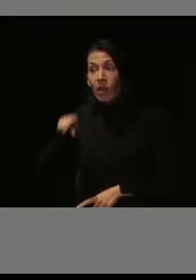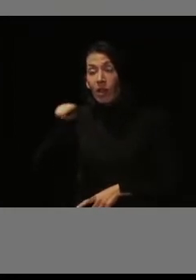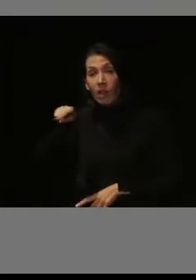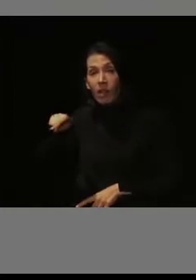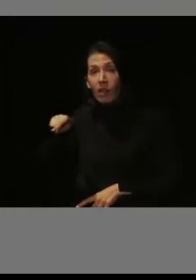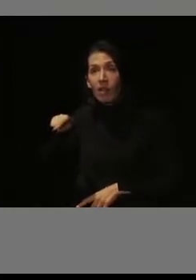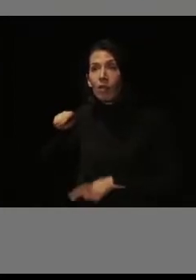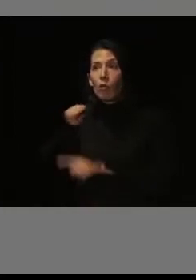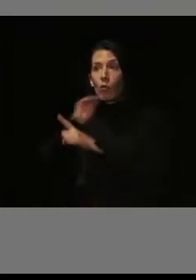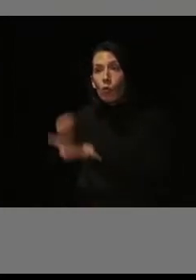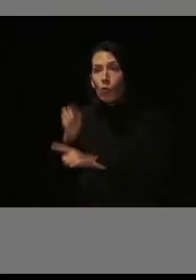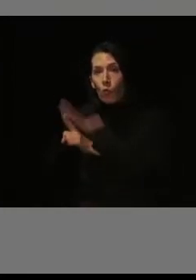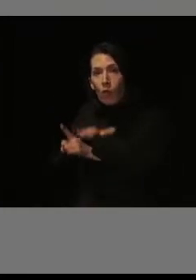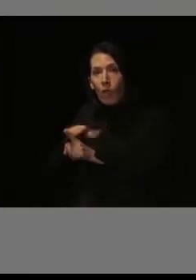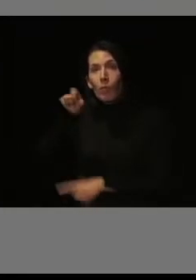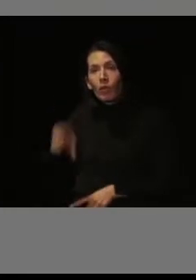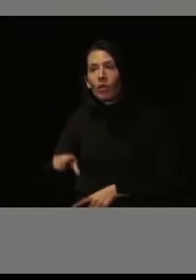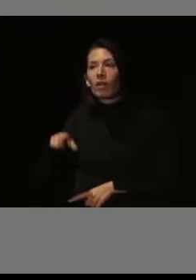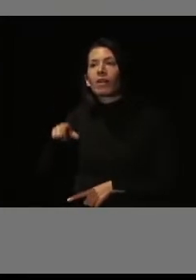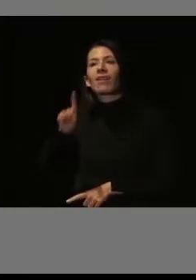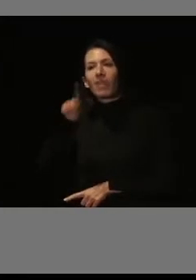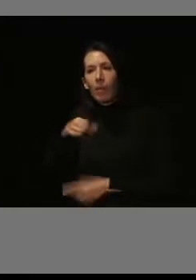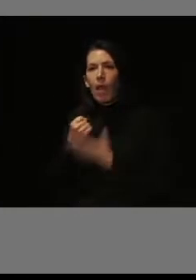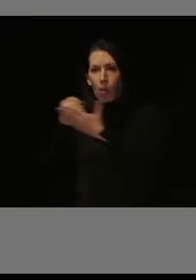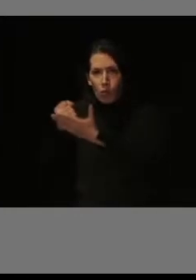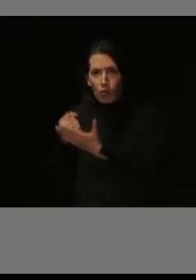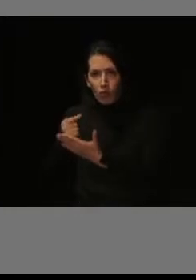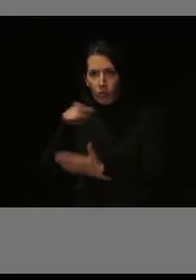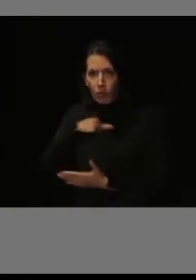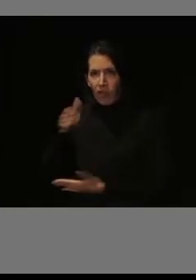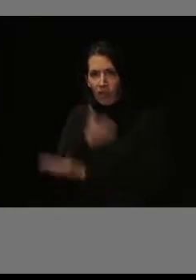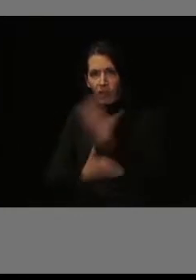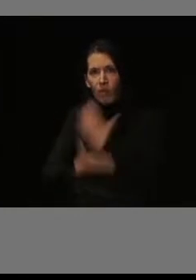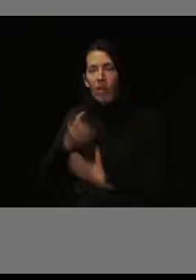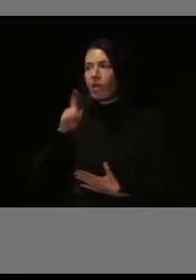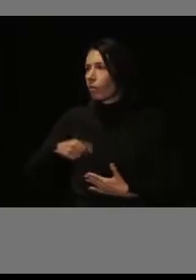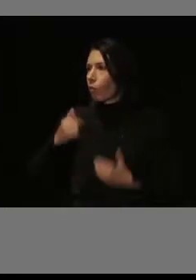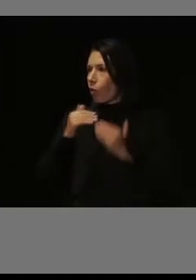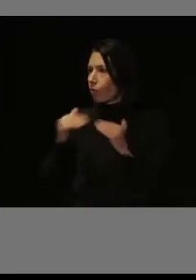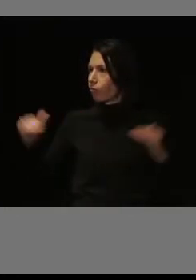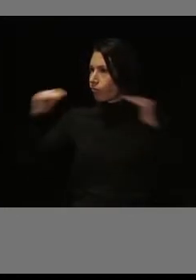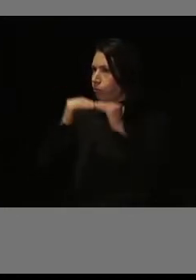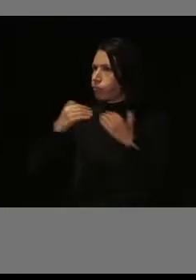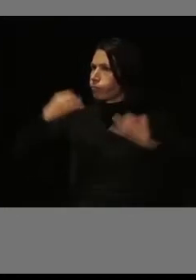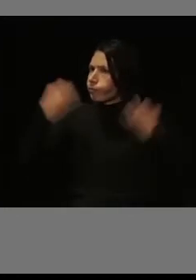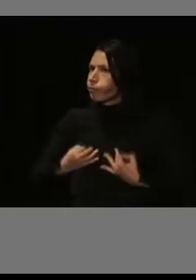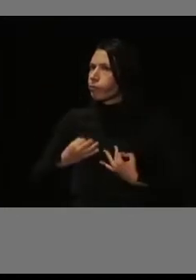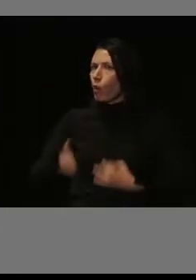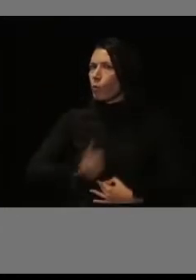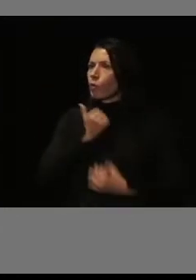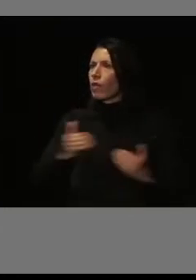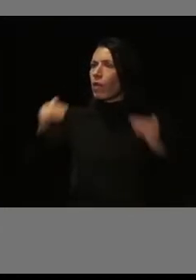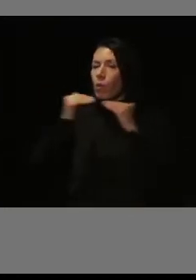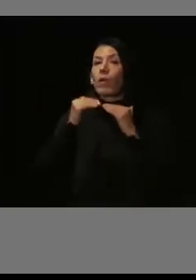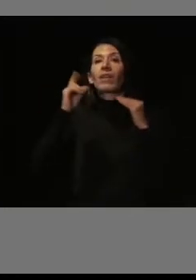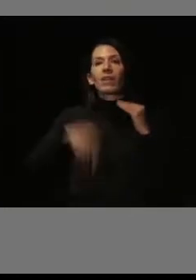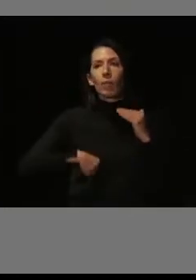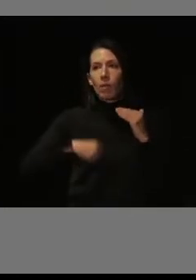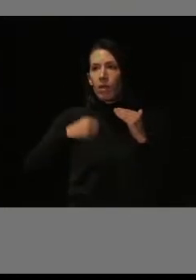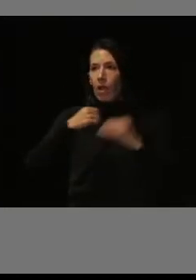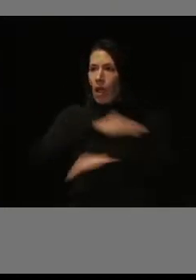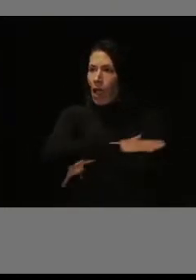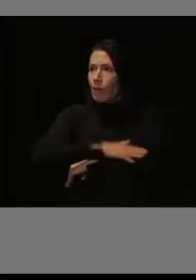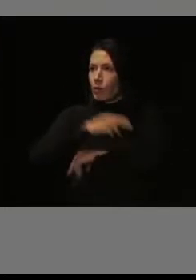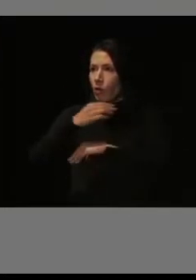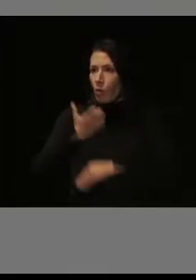está el apoyo a la discapacidad, el garantizar la igualdad real de oportunidades y hacer de la Administración municipal un referente